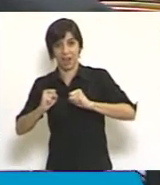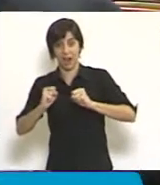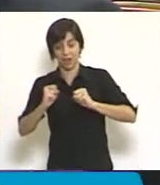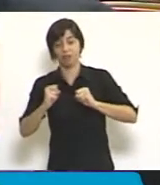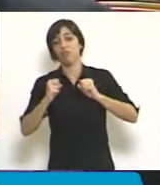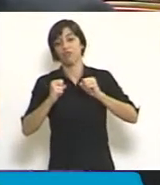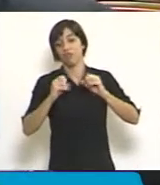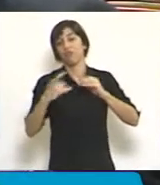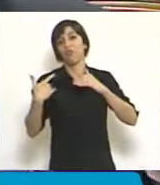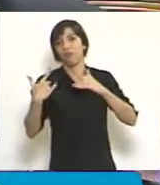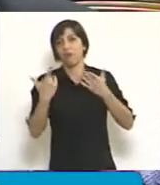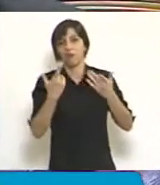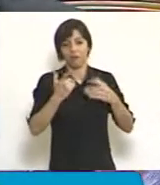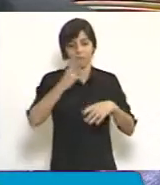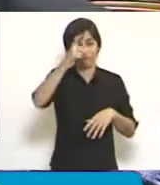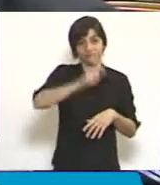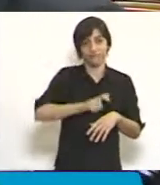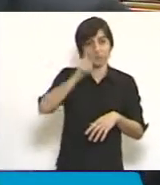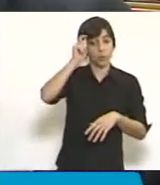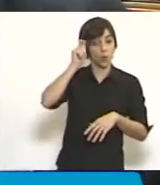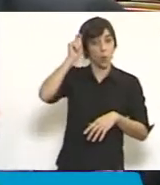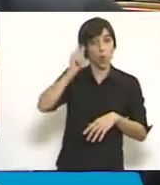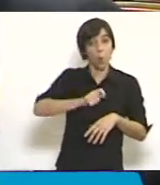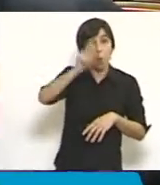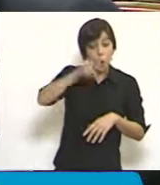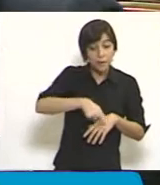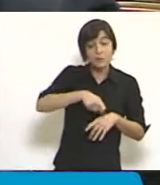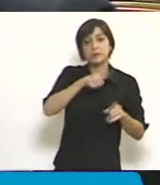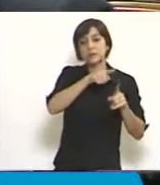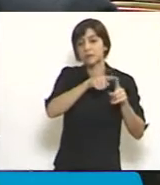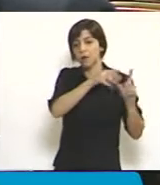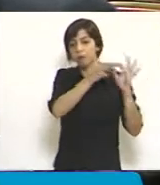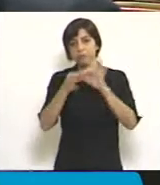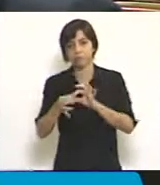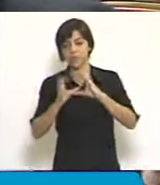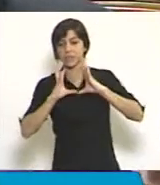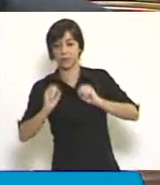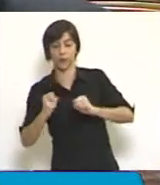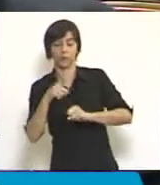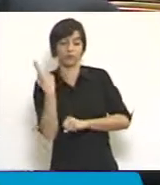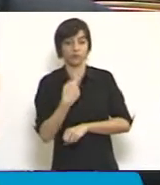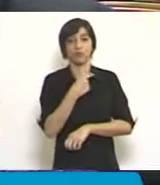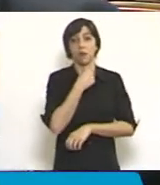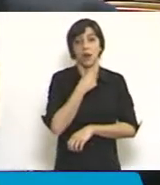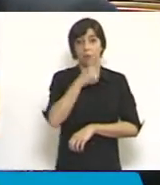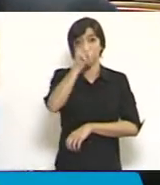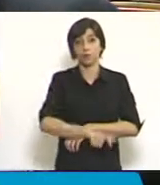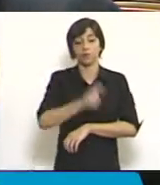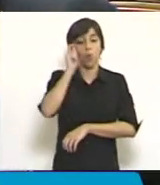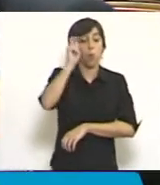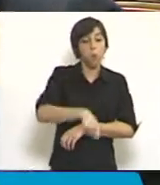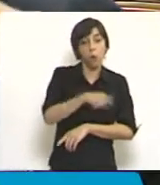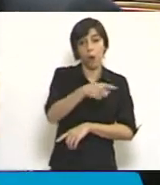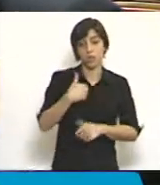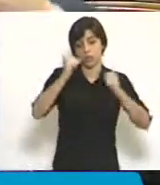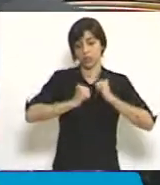todo lo contrario a lo que buscan estos códigos. Es decir, nosotros buscamos un juez que se siente la audiencia y resuelva, sin embargo mantenemos una estructura